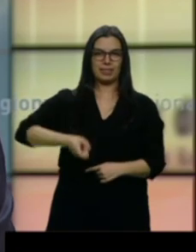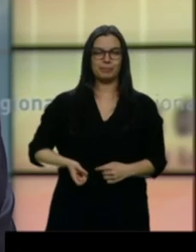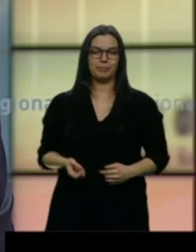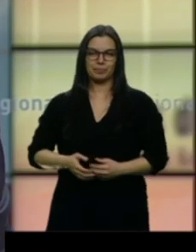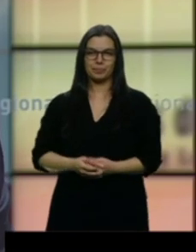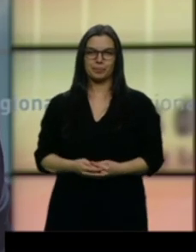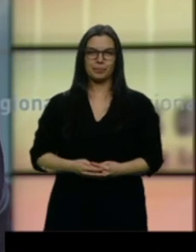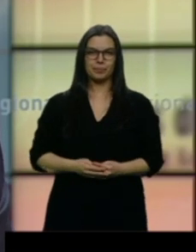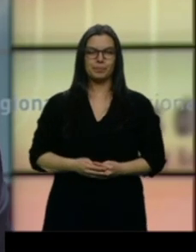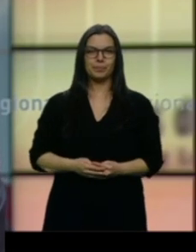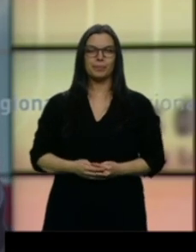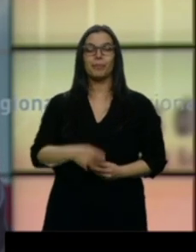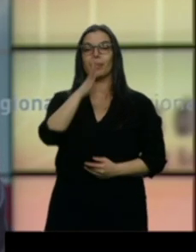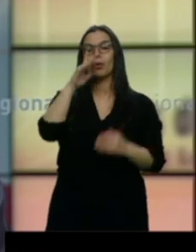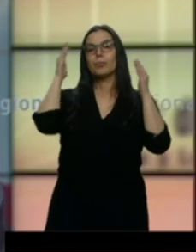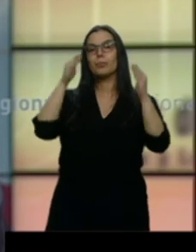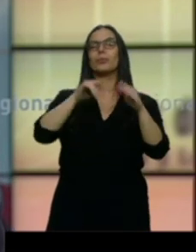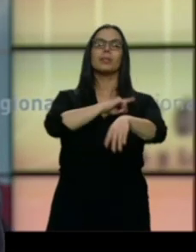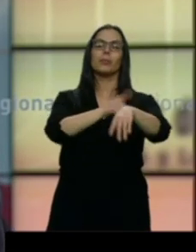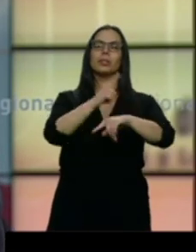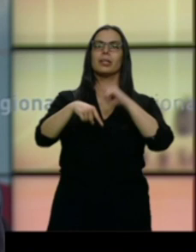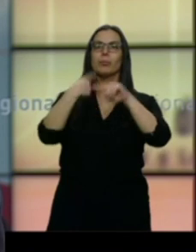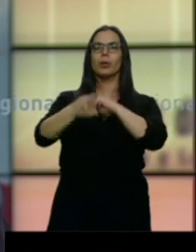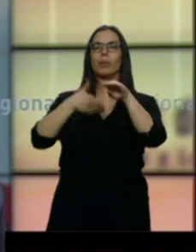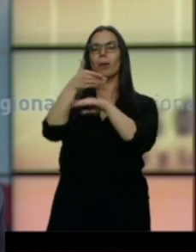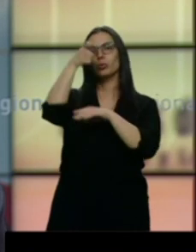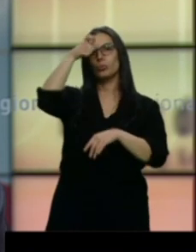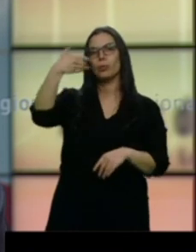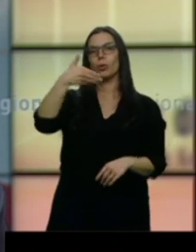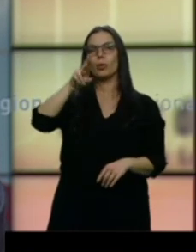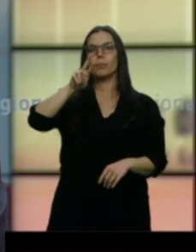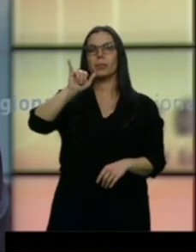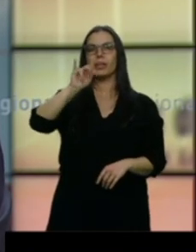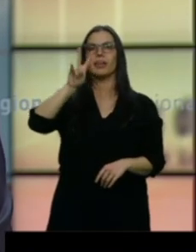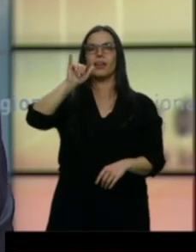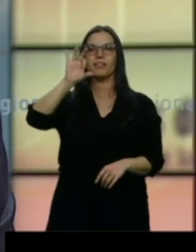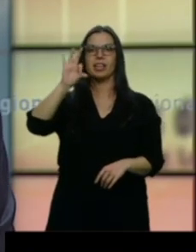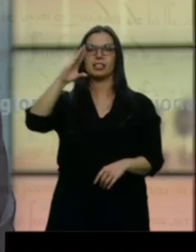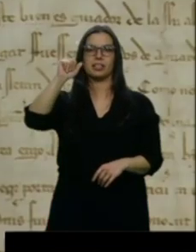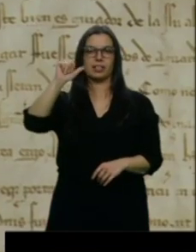Llegan los deportes. Después estaremos en Briviesca, en Burgos, para ofrecerles un documento cargado de historia.